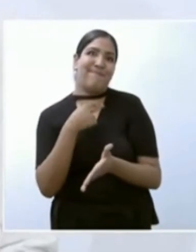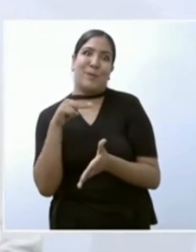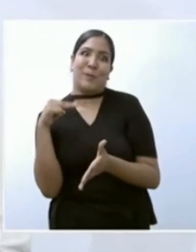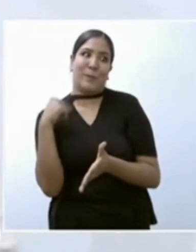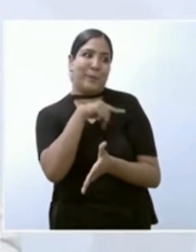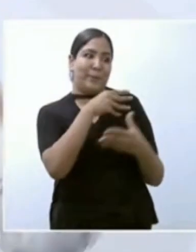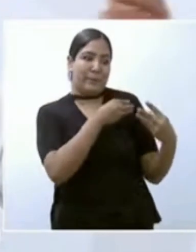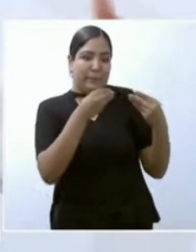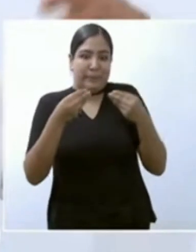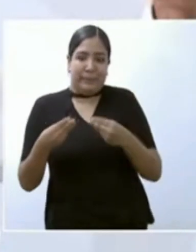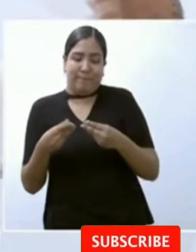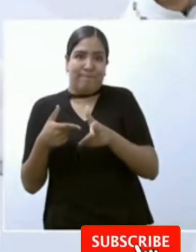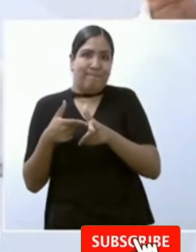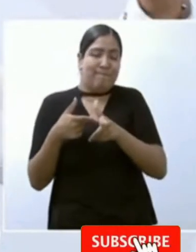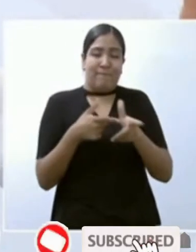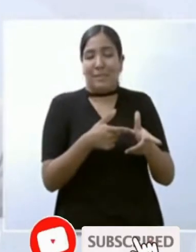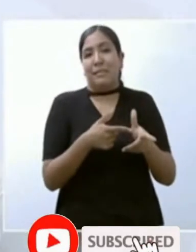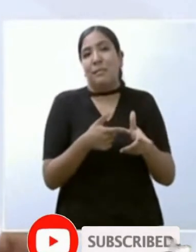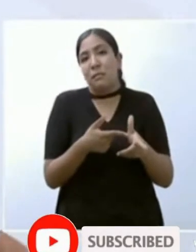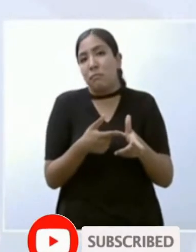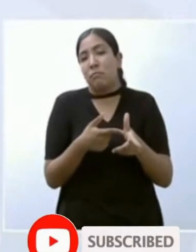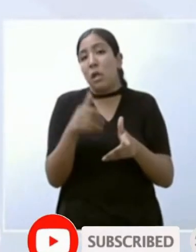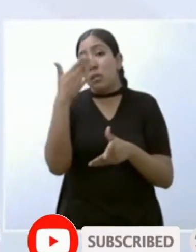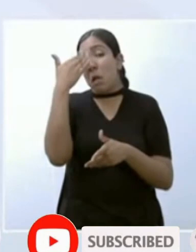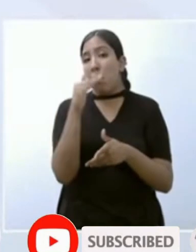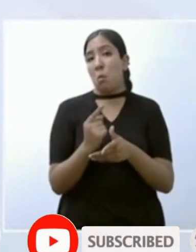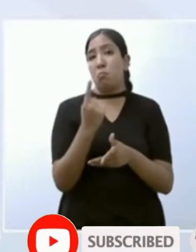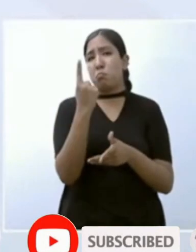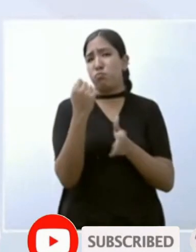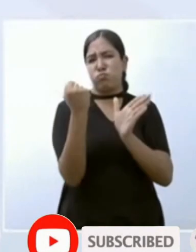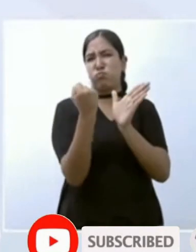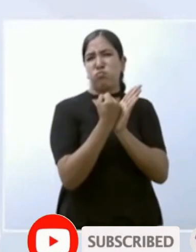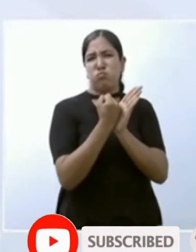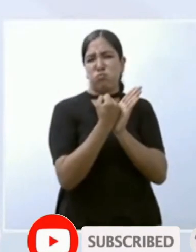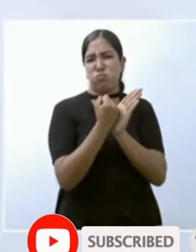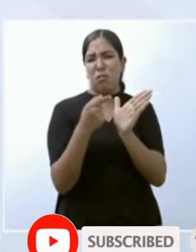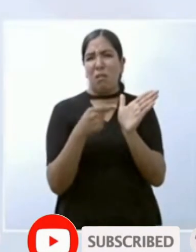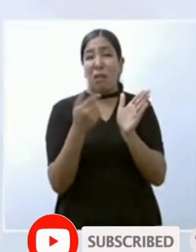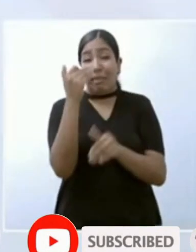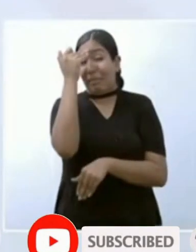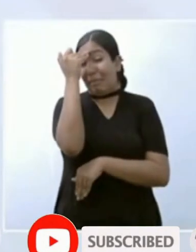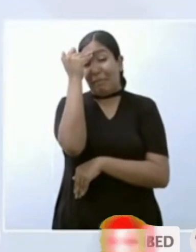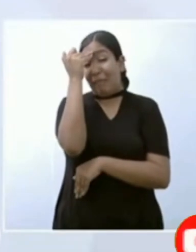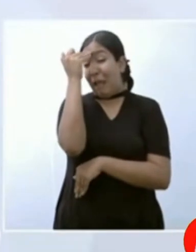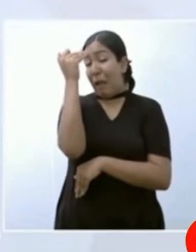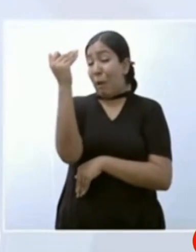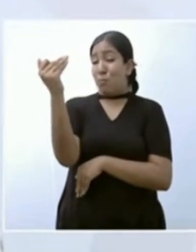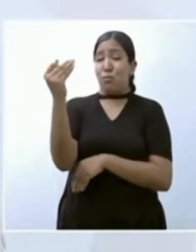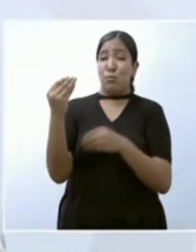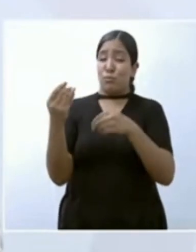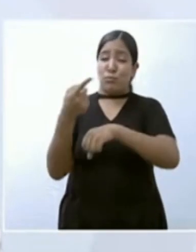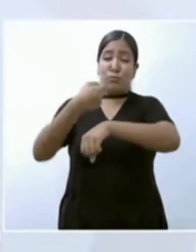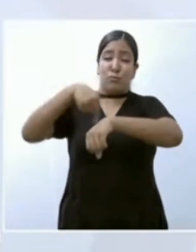un trámite lleva mucho tiempo son muchas